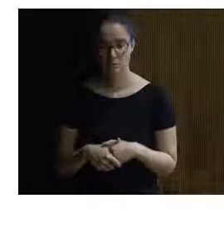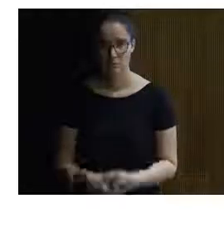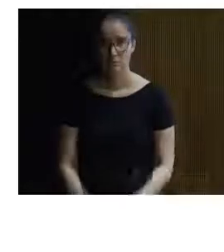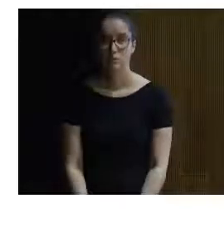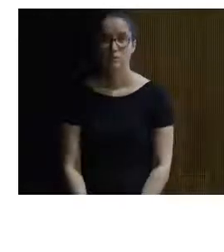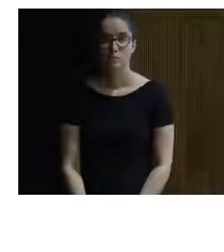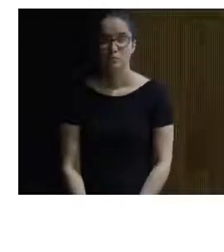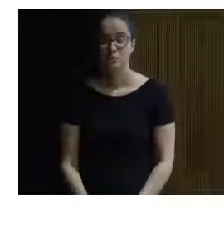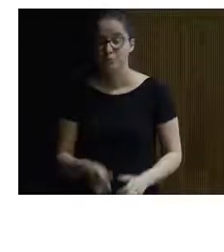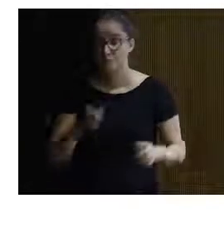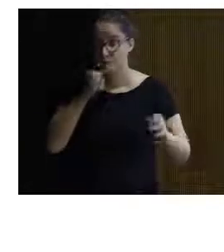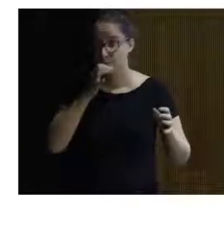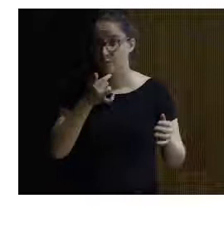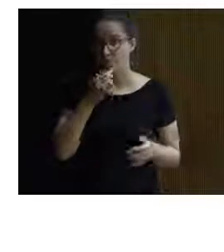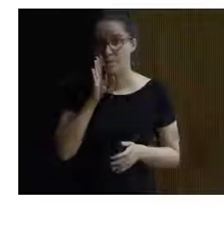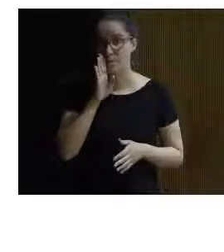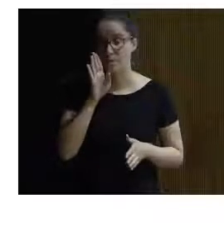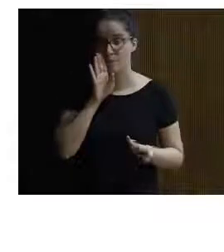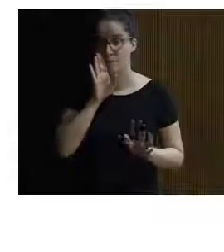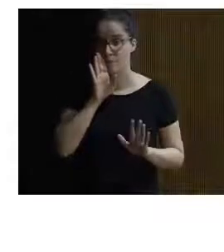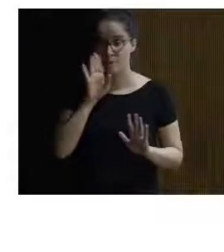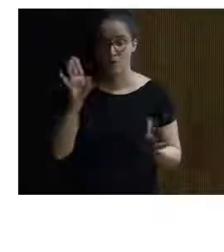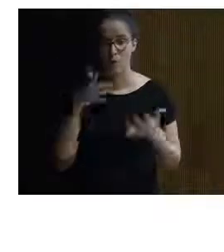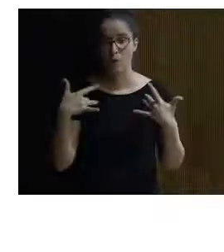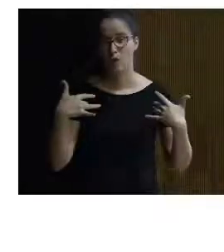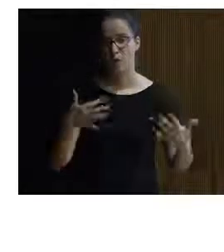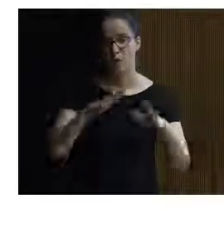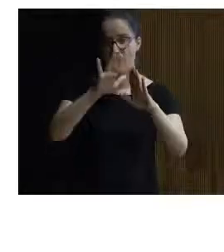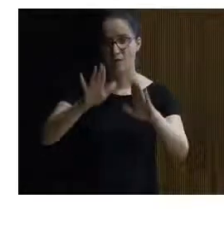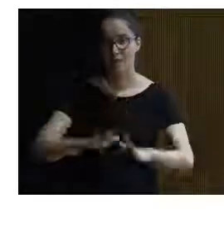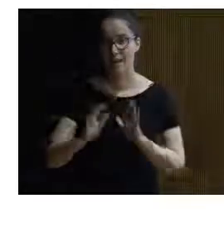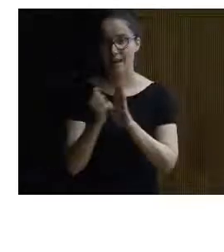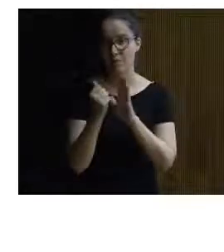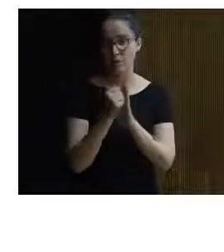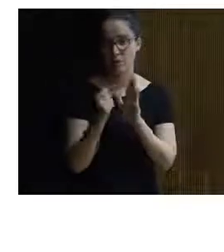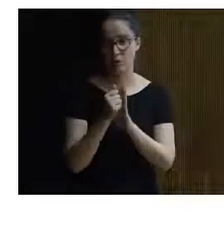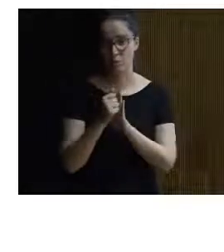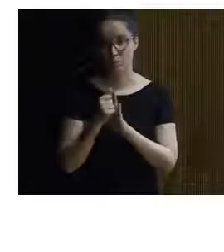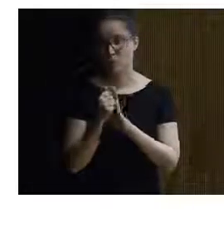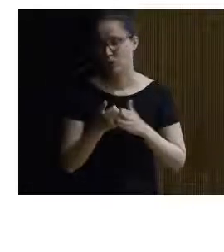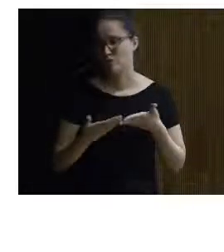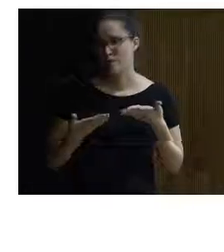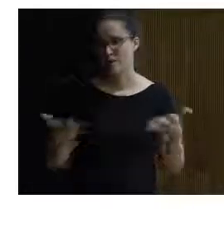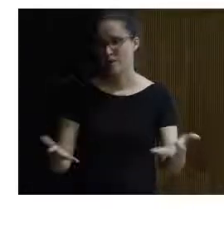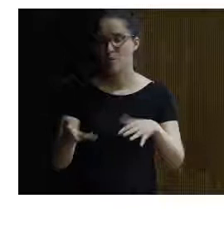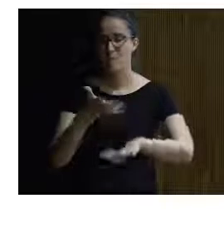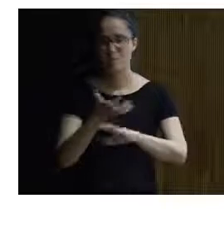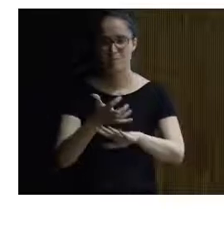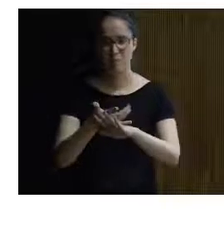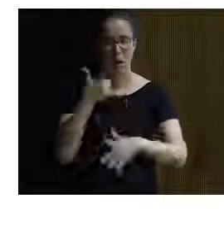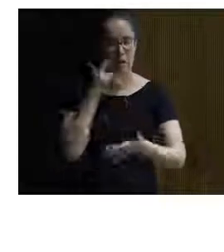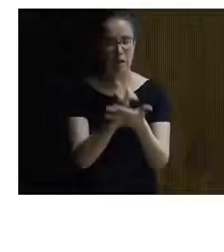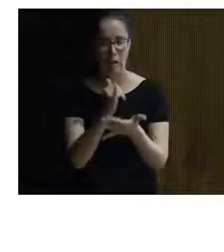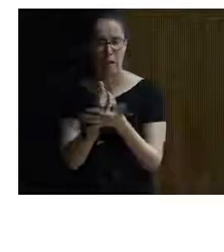Vale. Bueno, eso es lo que os comentado con el vídeo, así que lo voy a pasar un poquito rápido, que al final, bueno, os invito a que os la descarguéis y trasteis